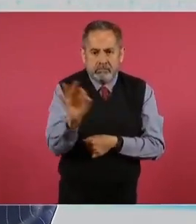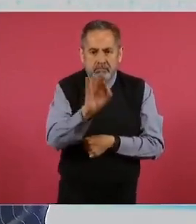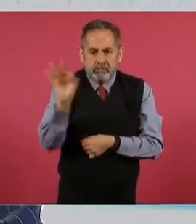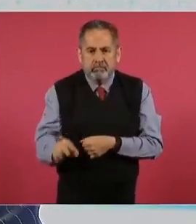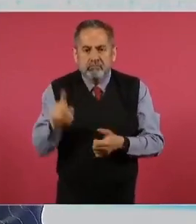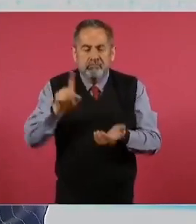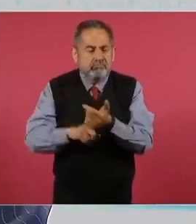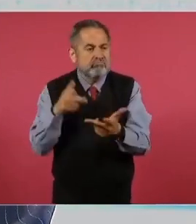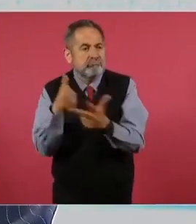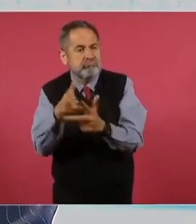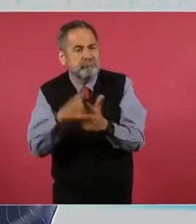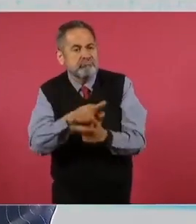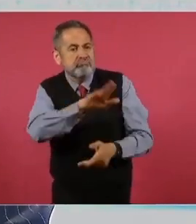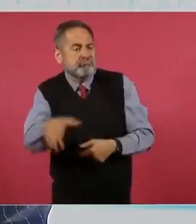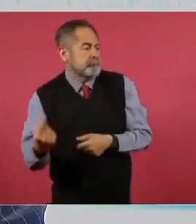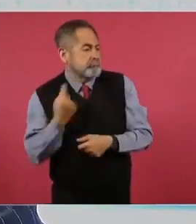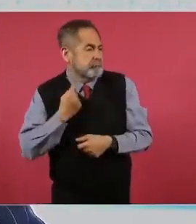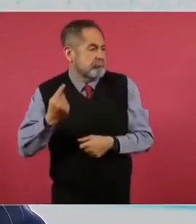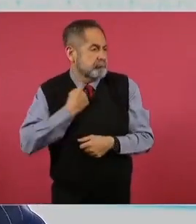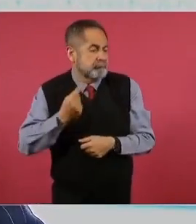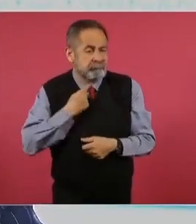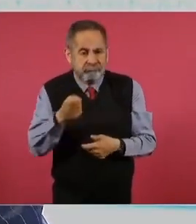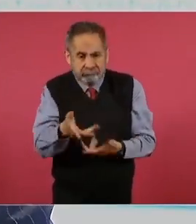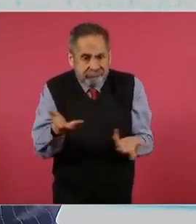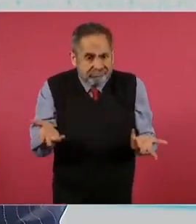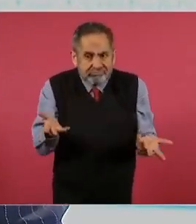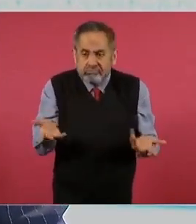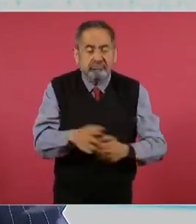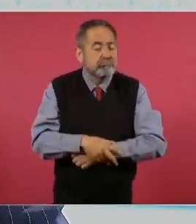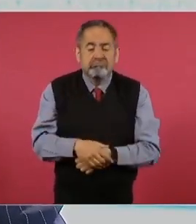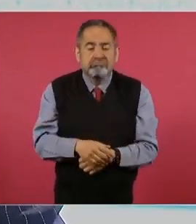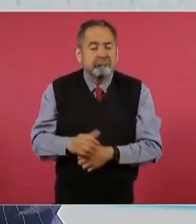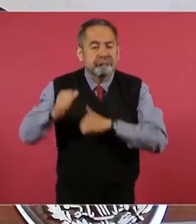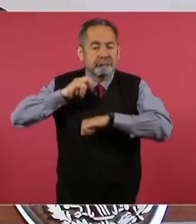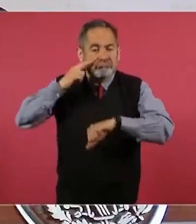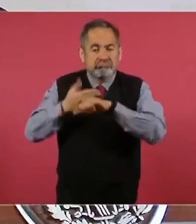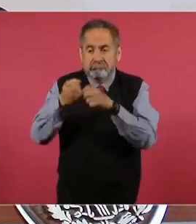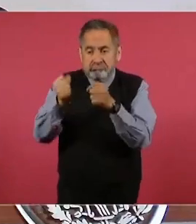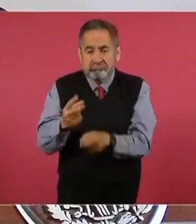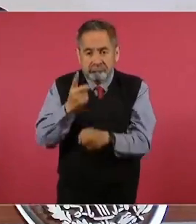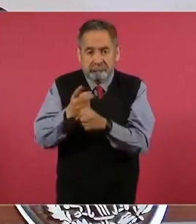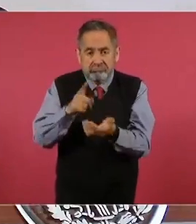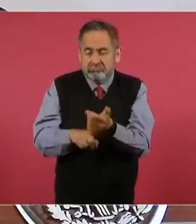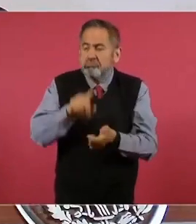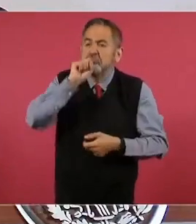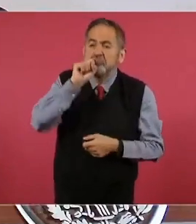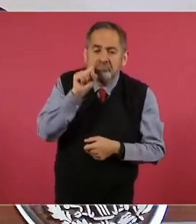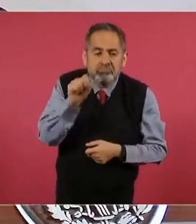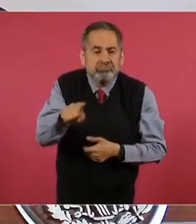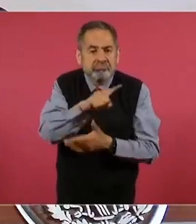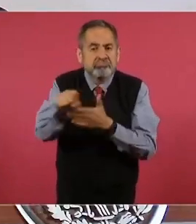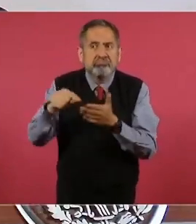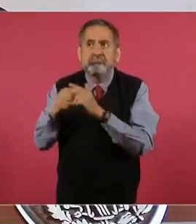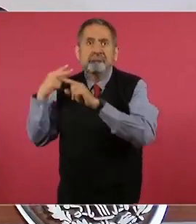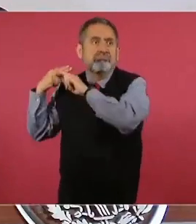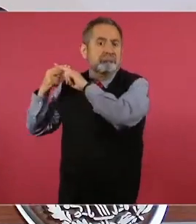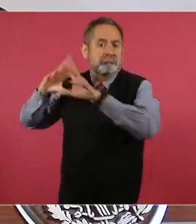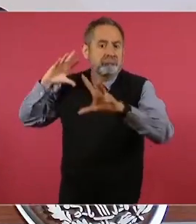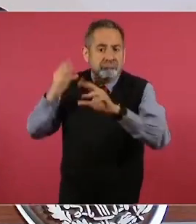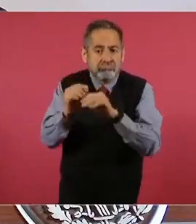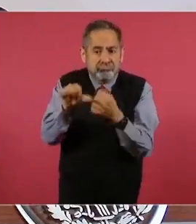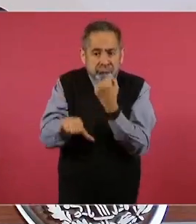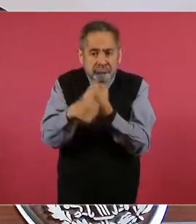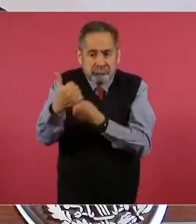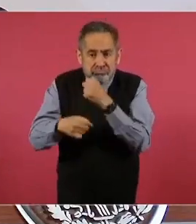en homicidios dolosos. Mientras que el titular de seguridad ocupa la misma posición desde hace más de once